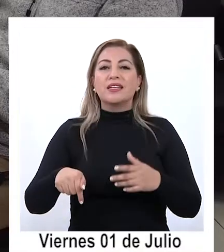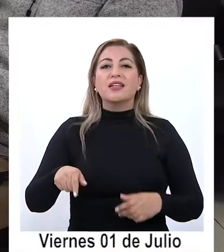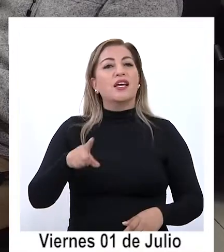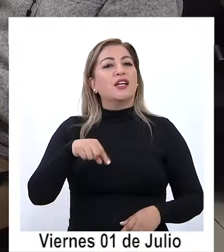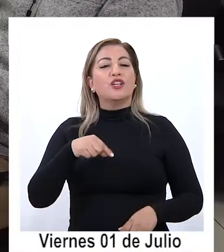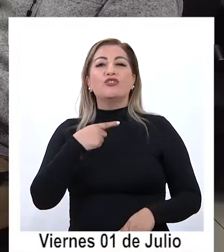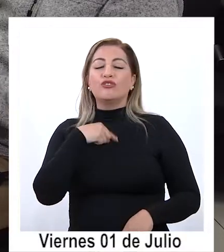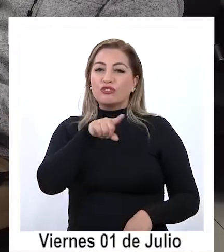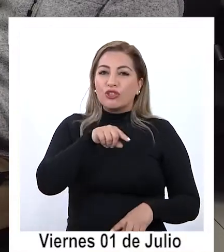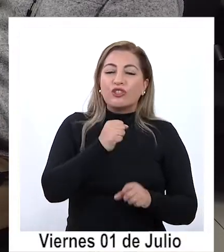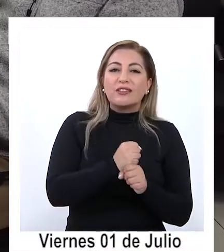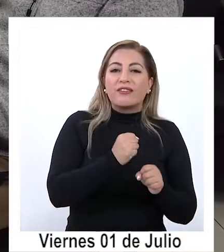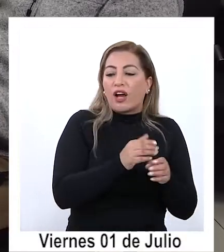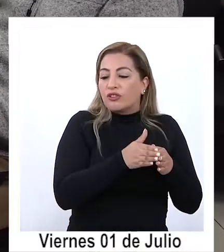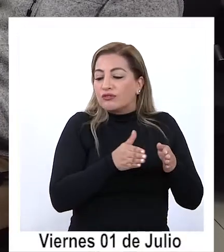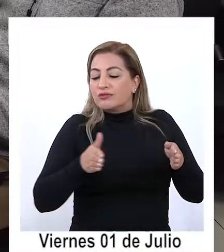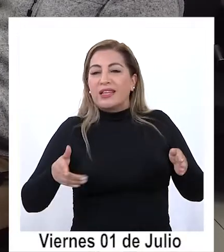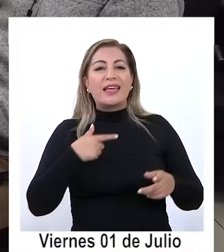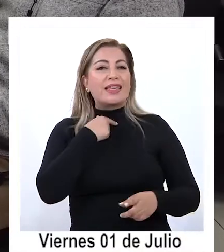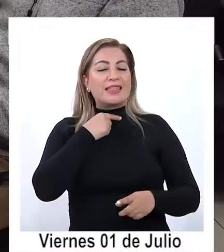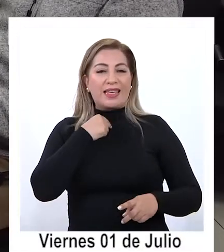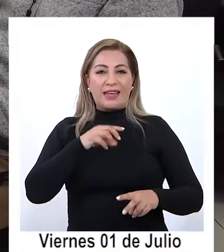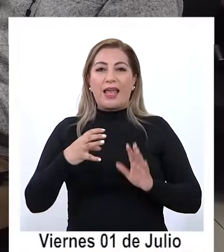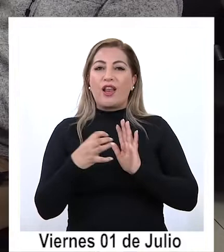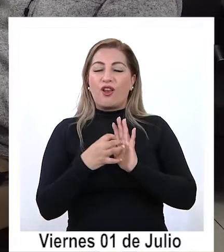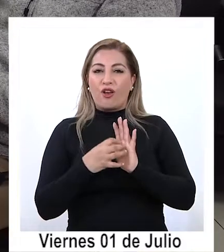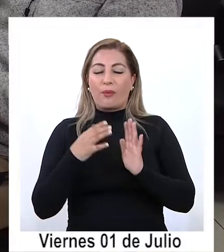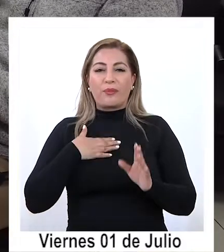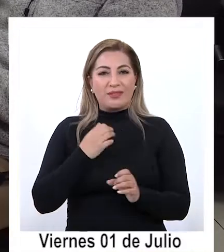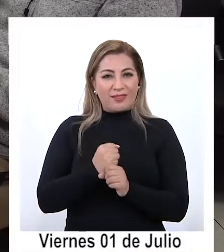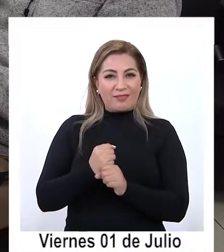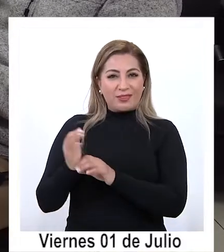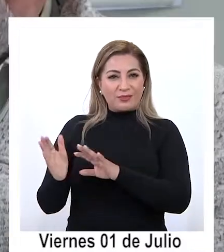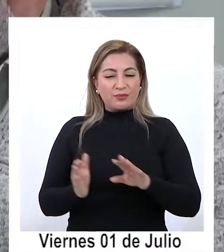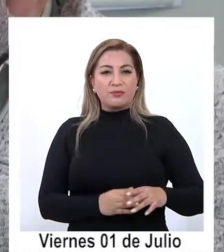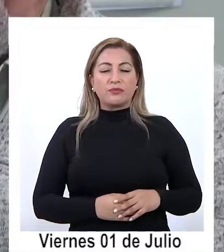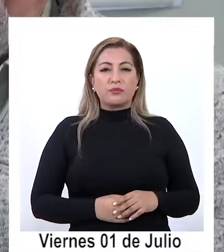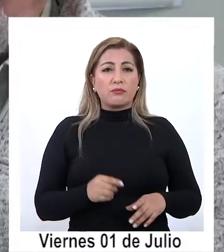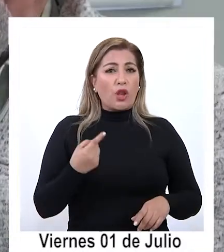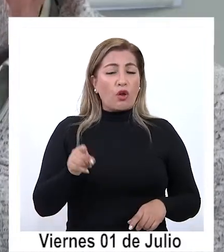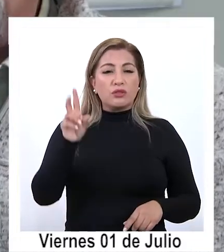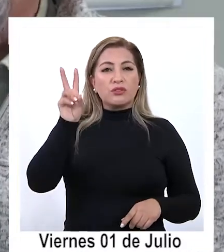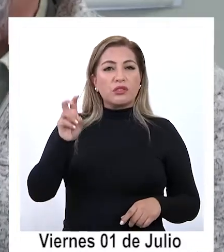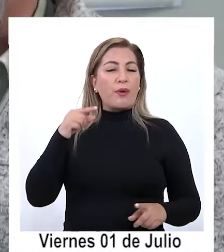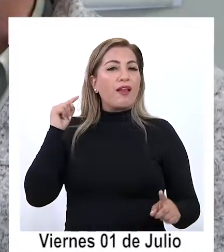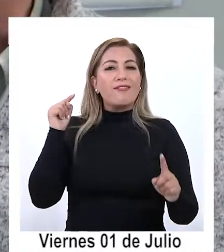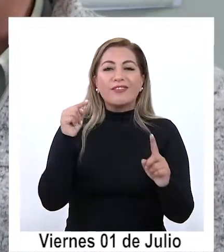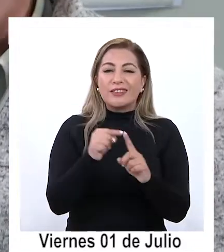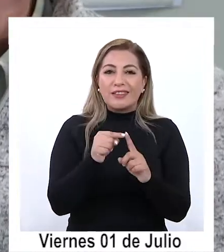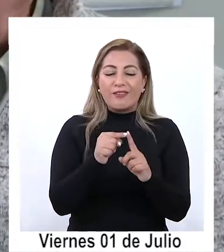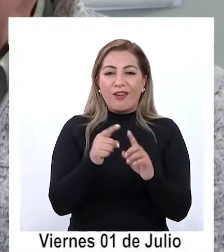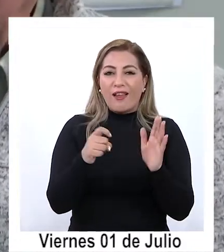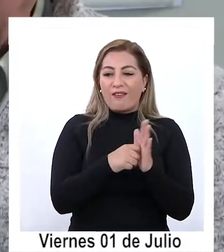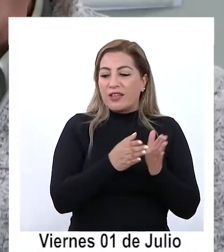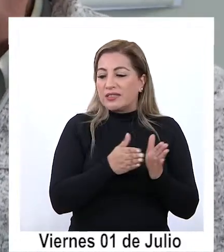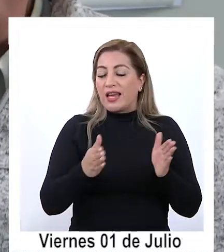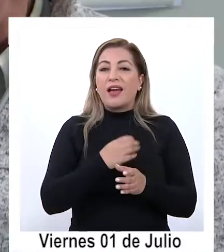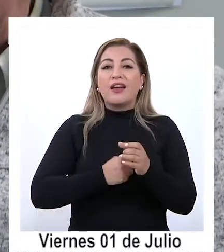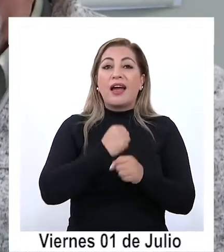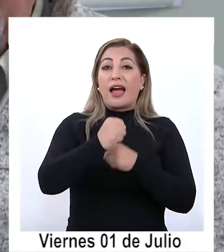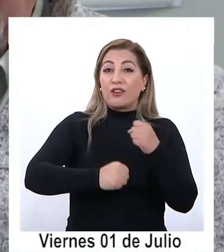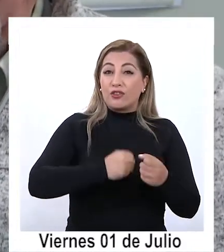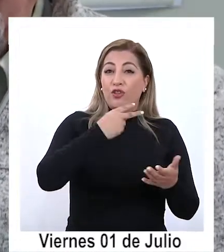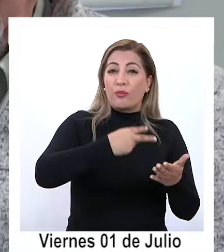es la línea y es el sello que nosotros le queremos dar a nuestra gestión sí uno de los objetivos del periodo cierto 2022